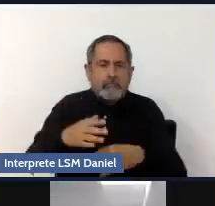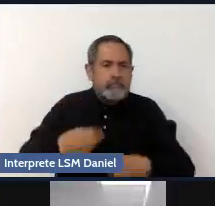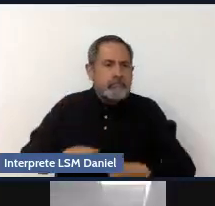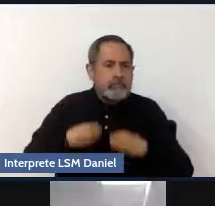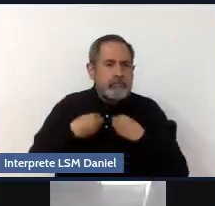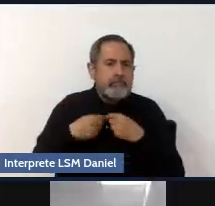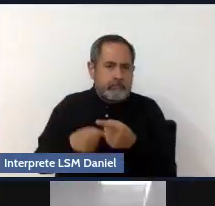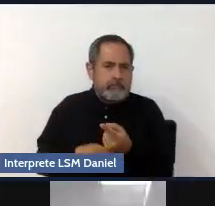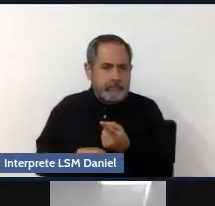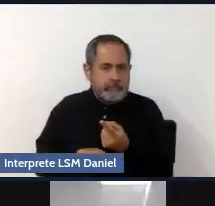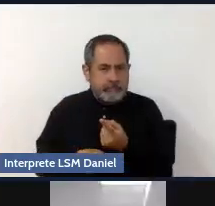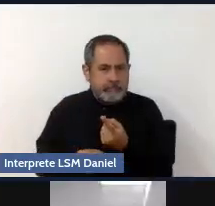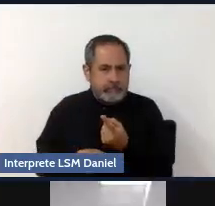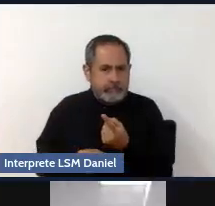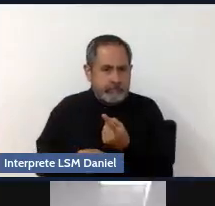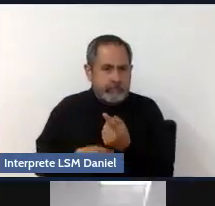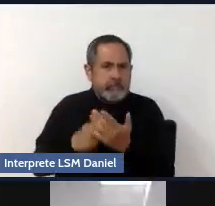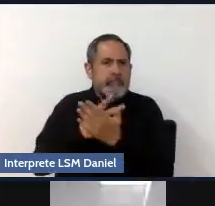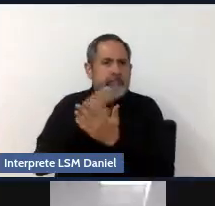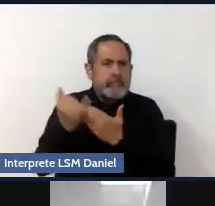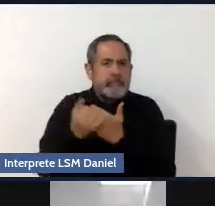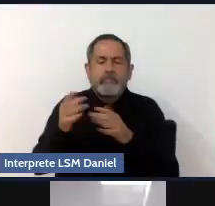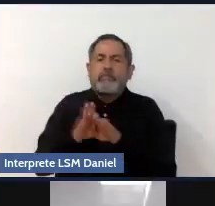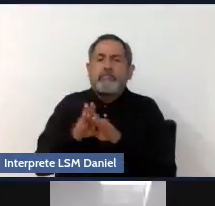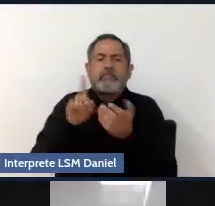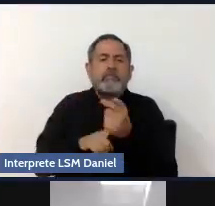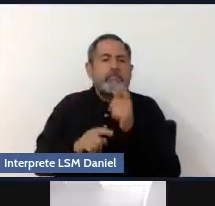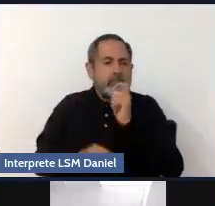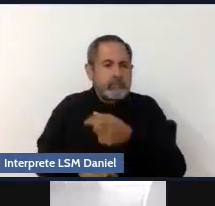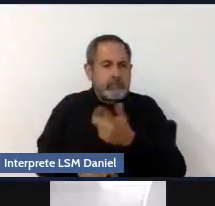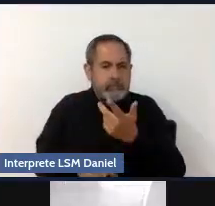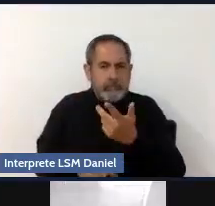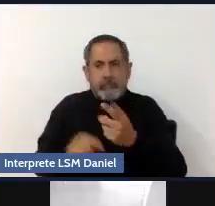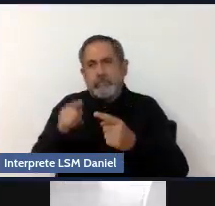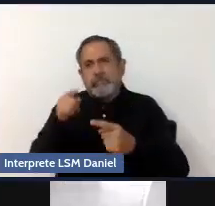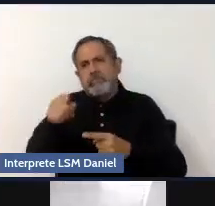un proyecto puede ser a cinco años.